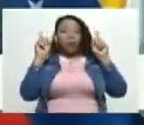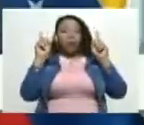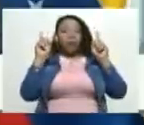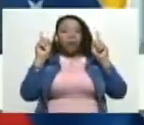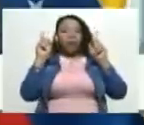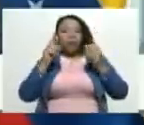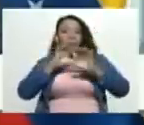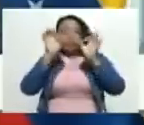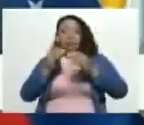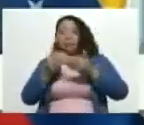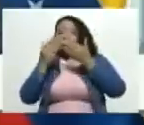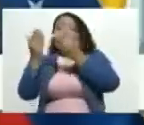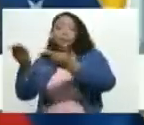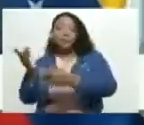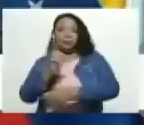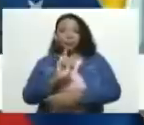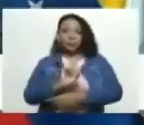donación.